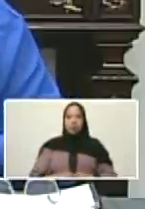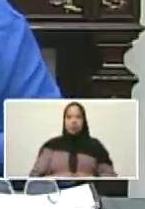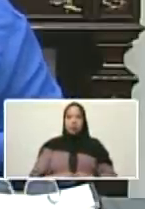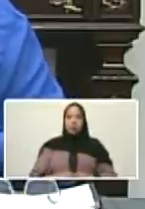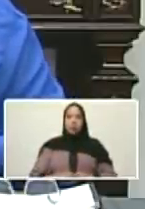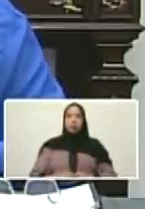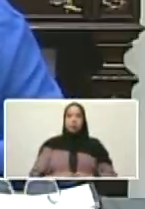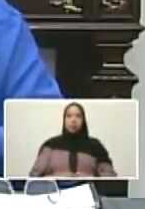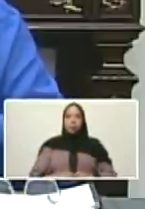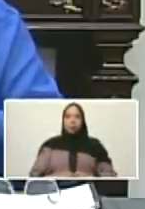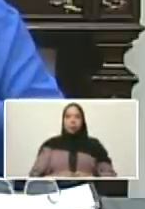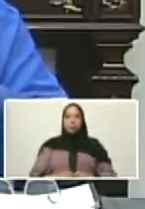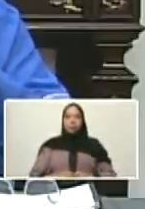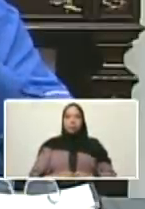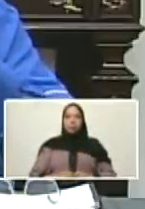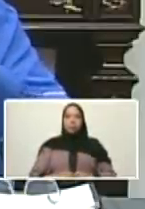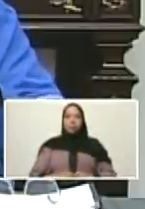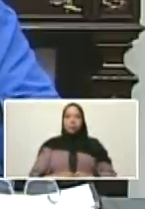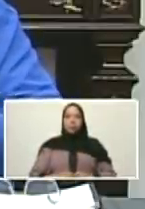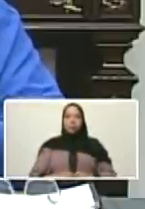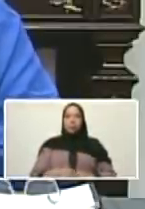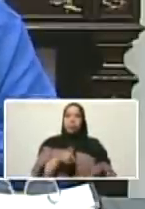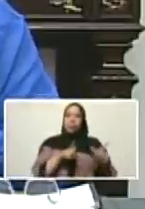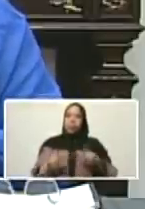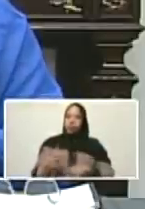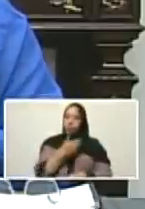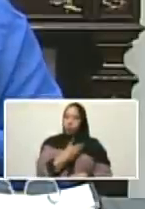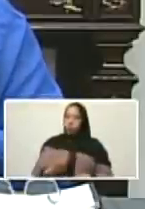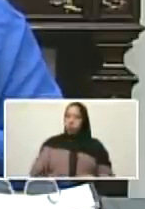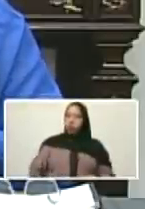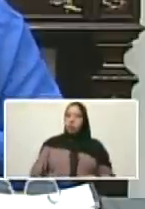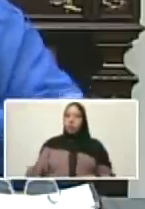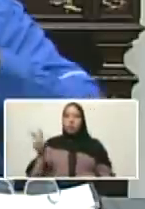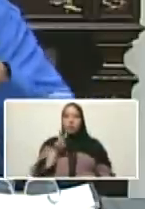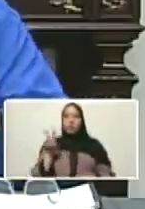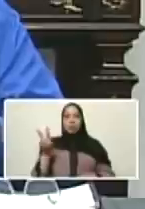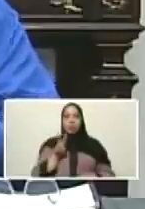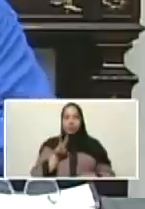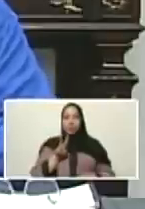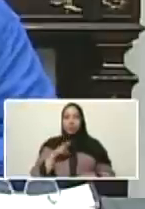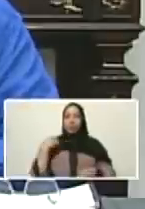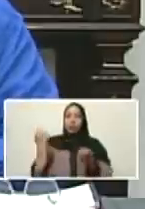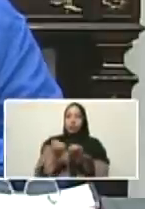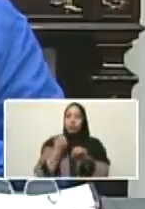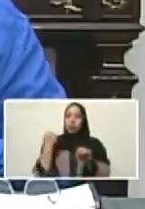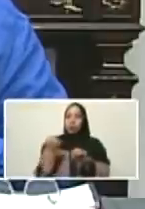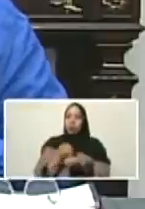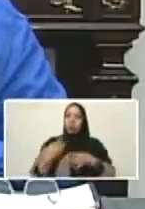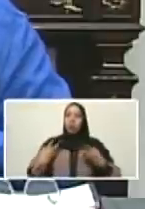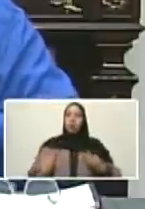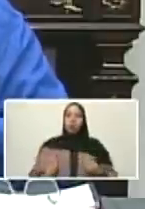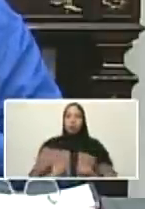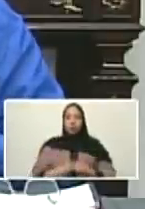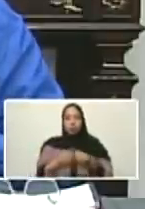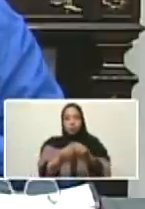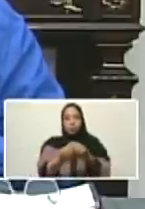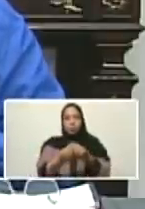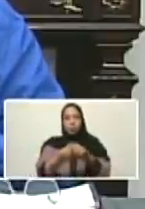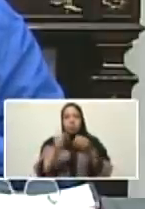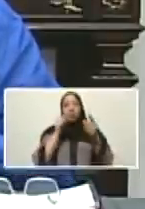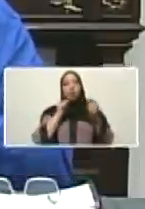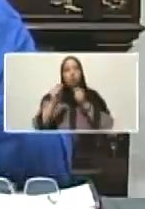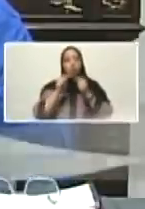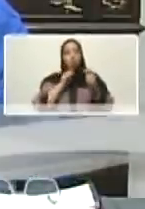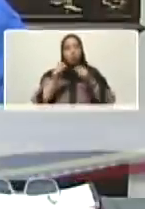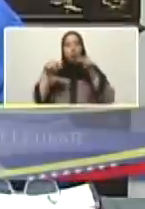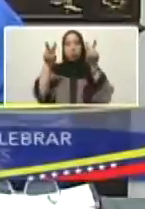comuneras de empresarios venezolanos que trabajan en el país y construyen